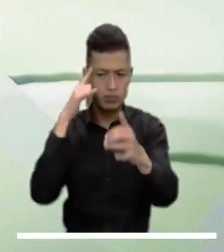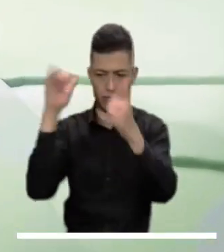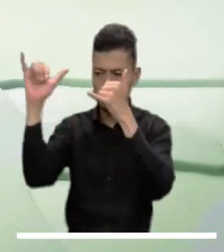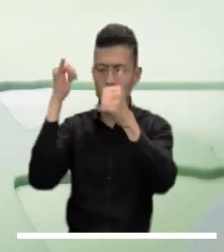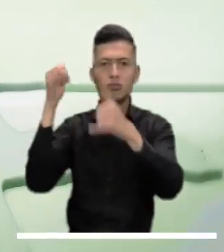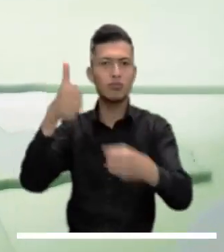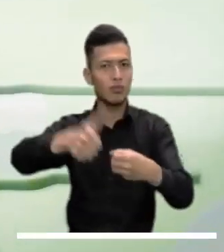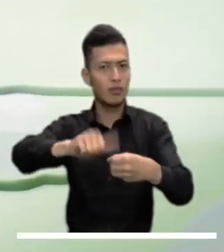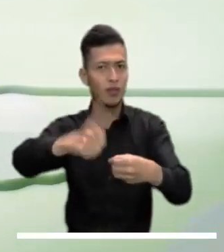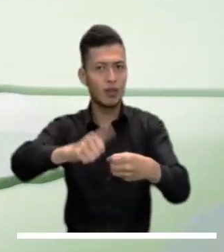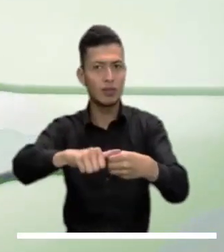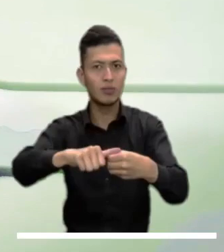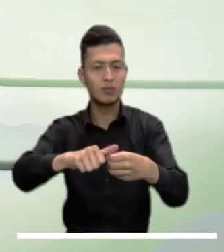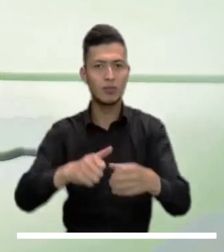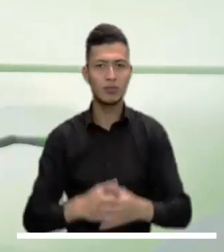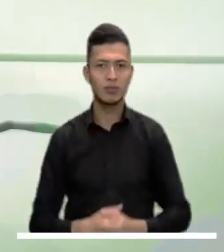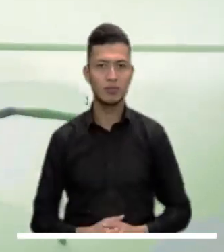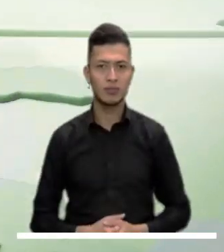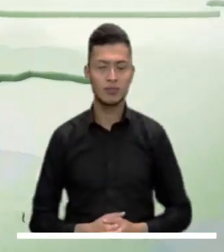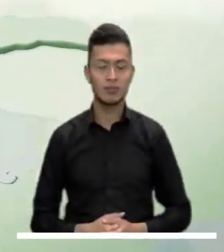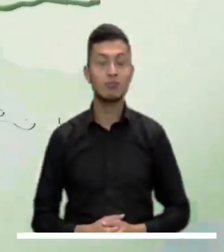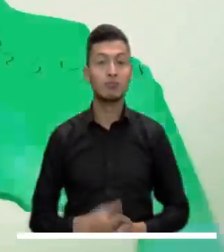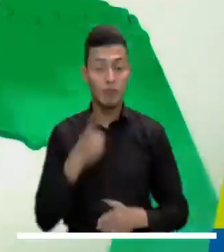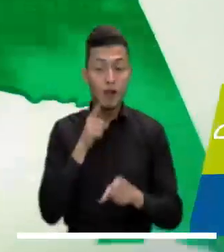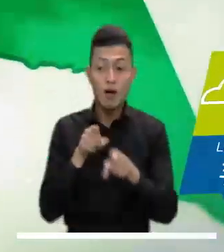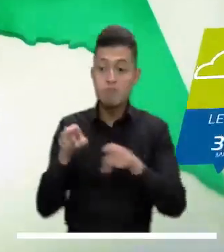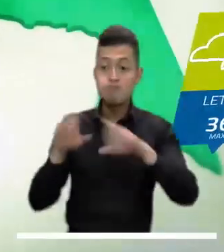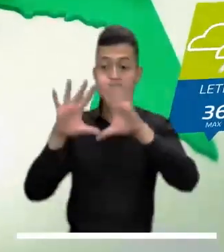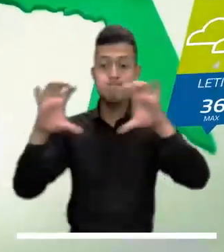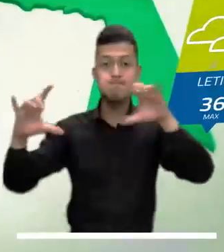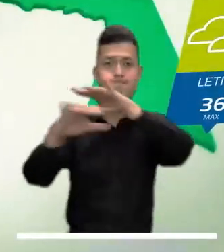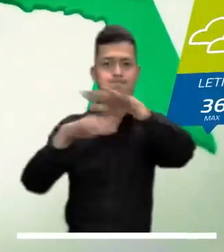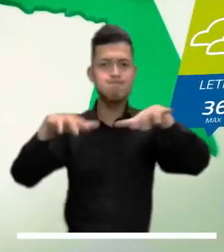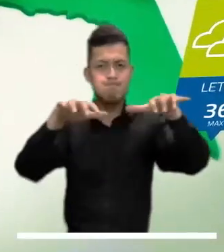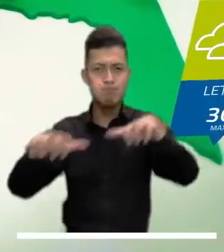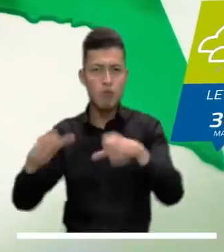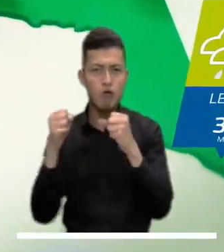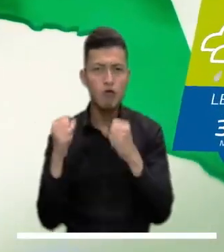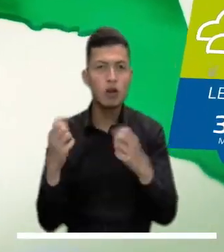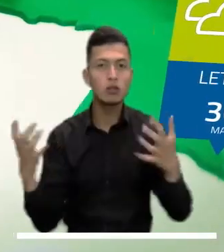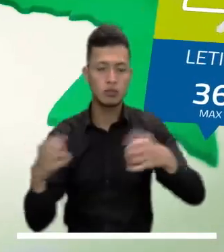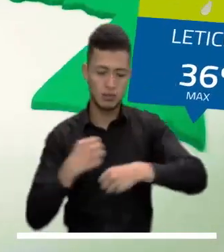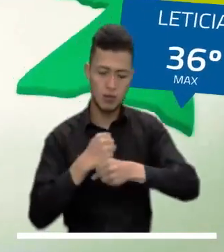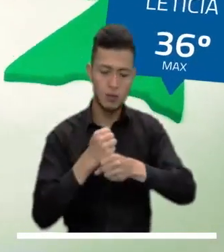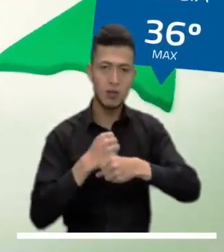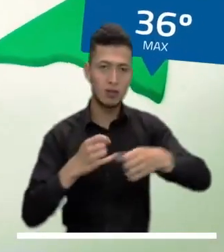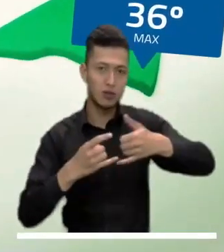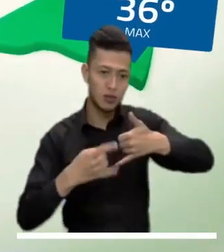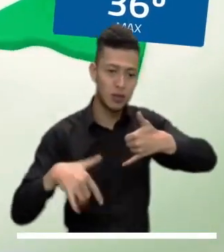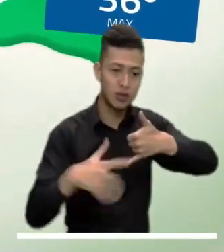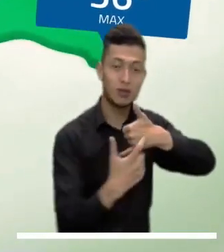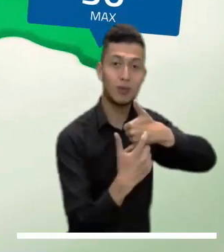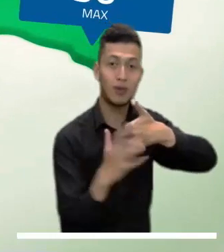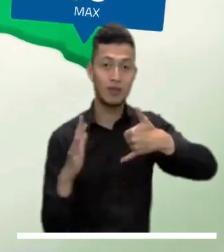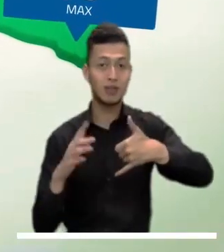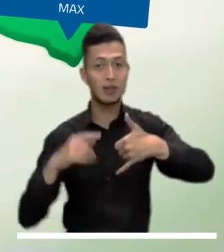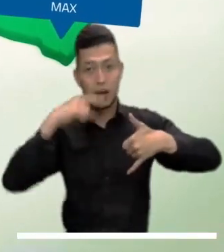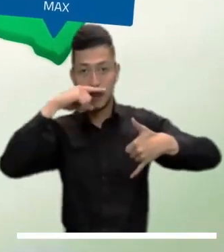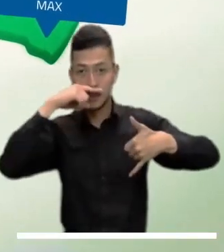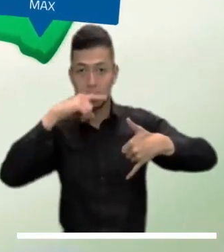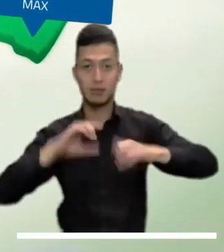Cazanare y Arauca. La tarde amazónica tendrá un cielo con algunas nubes y precipitaciones fuertes en Baupés,